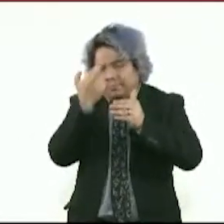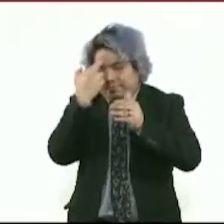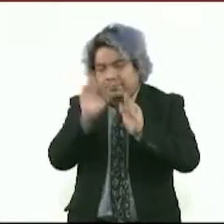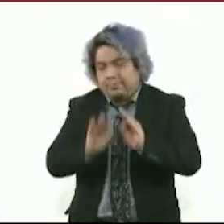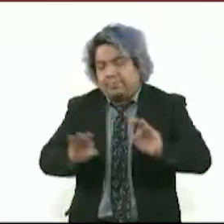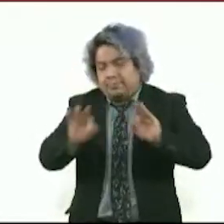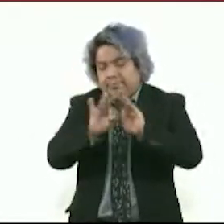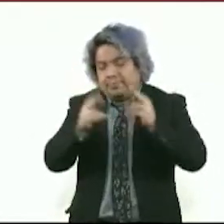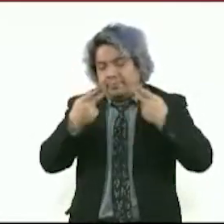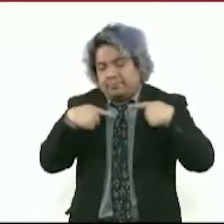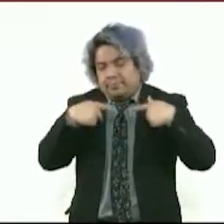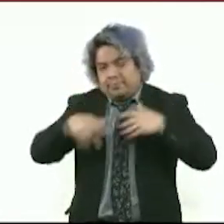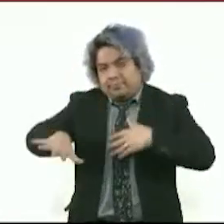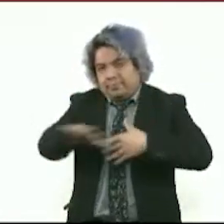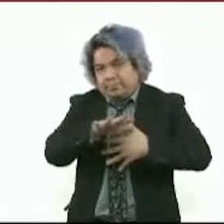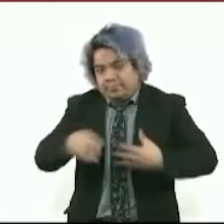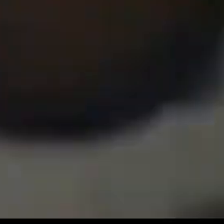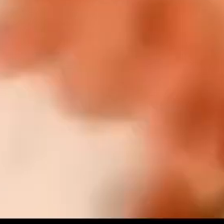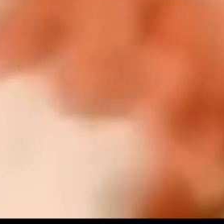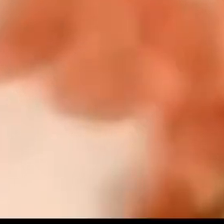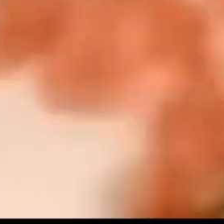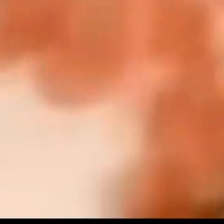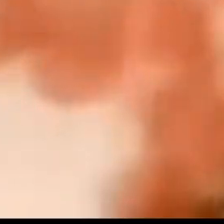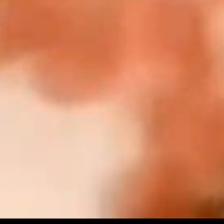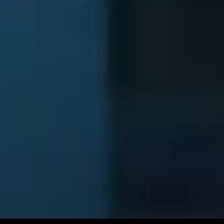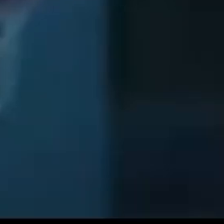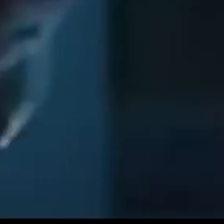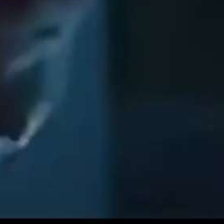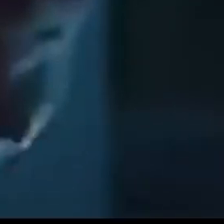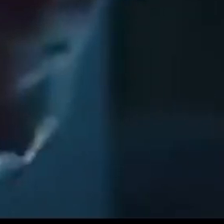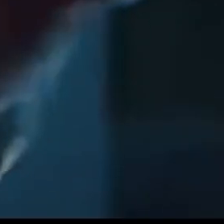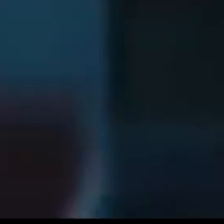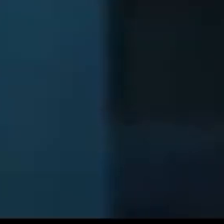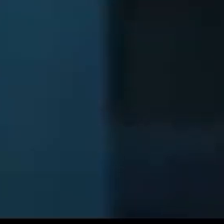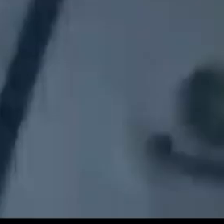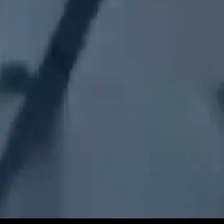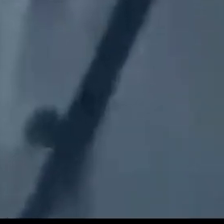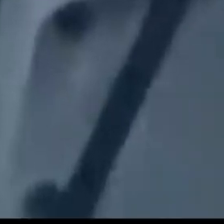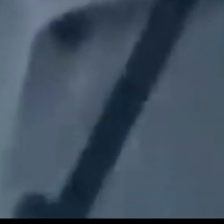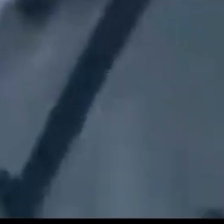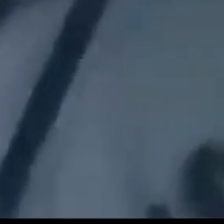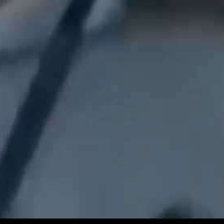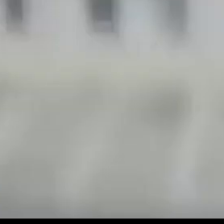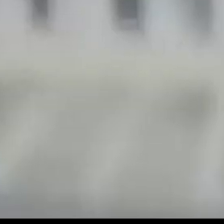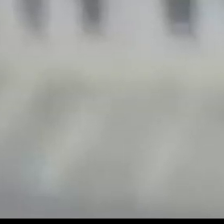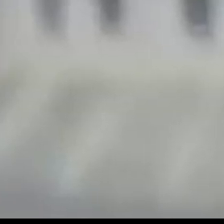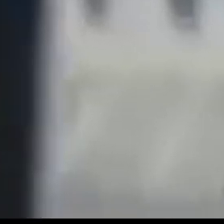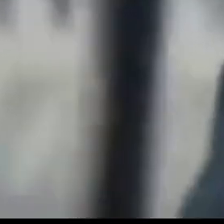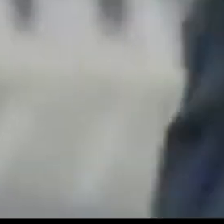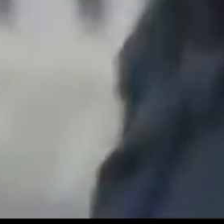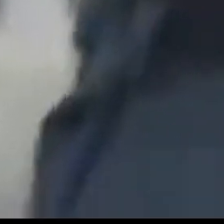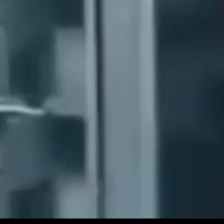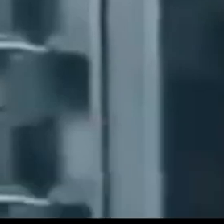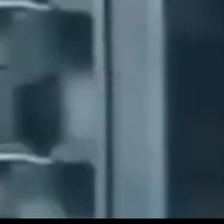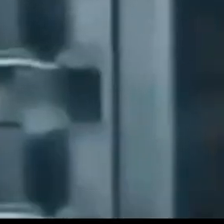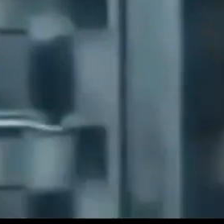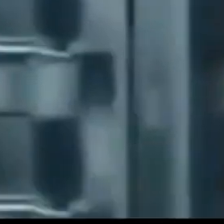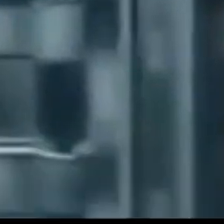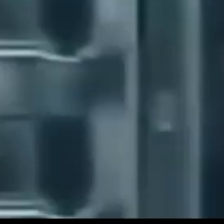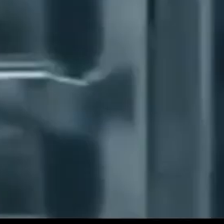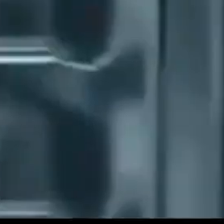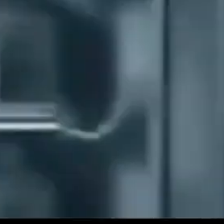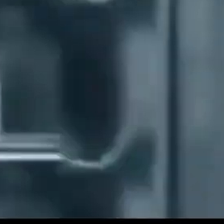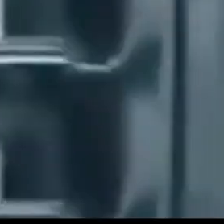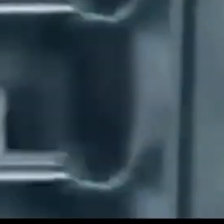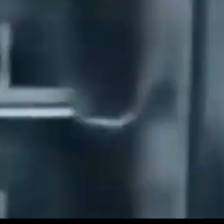y de dónde viene. La secretaria de Salud, Oliva López Arellano, indicó que el medicamento de